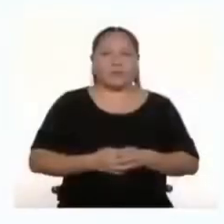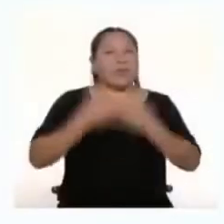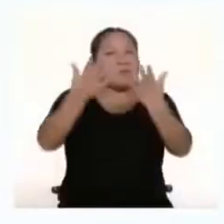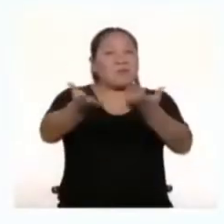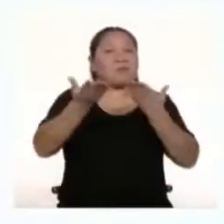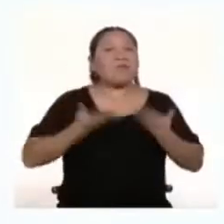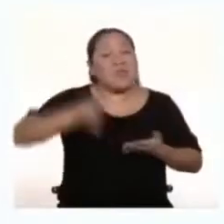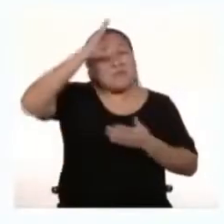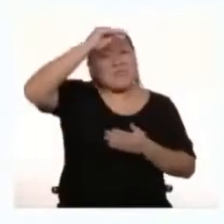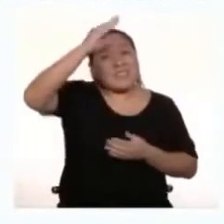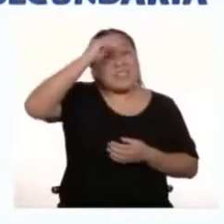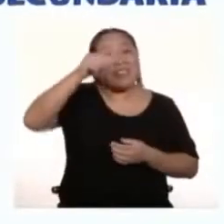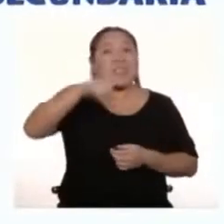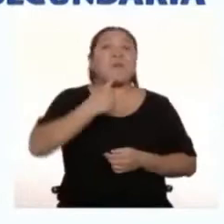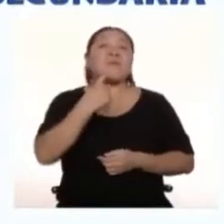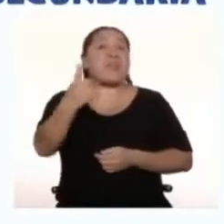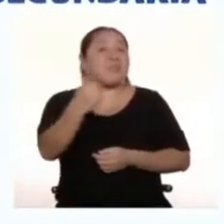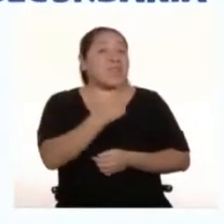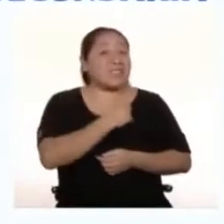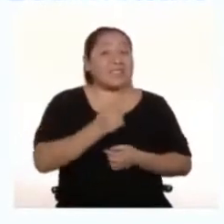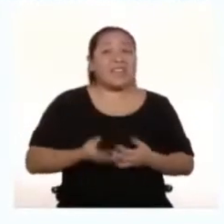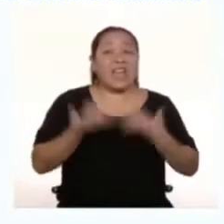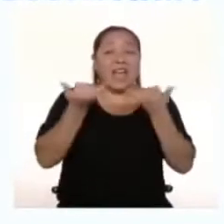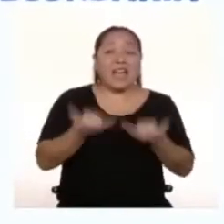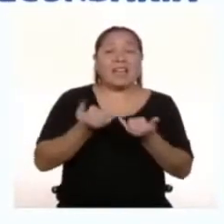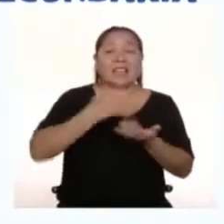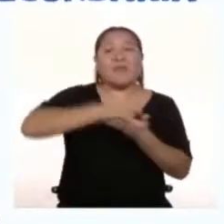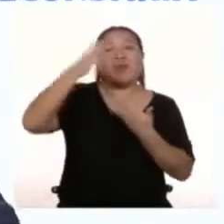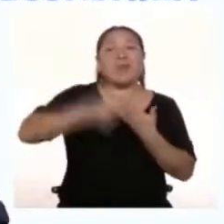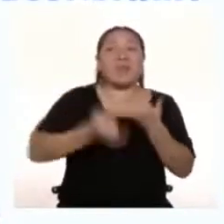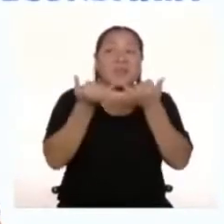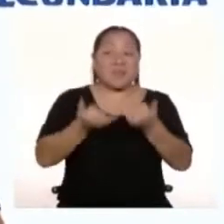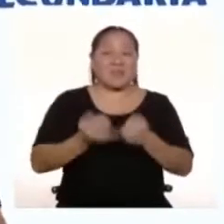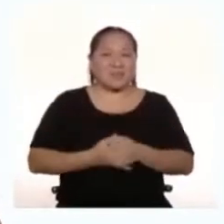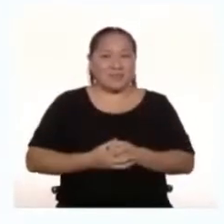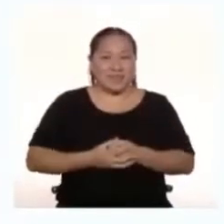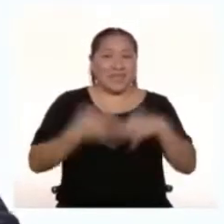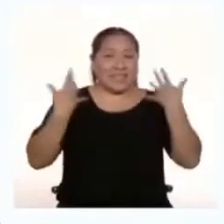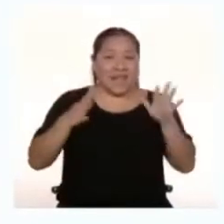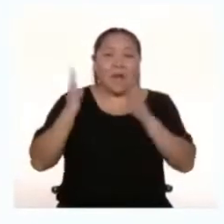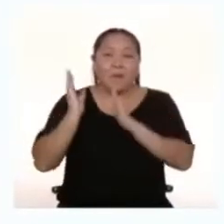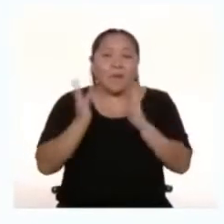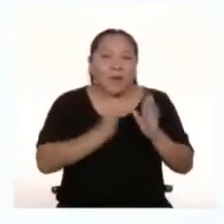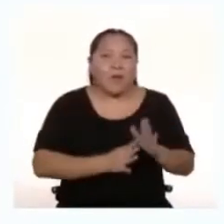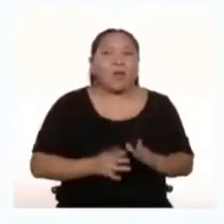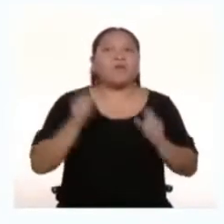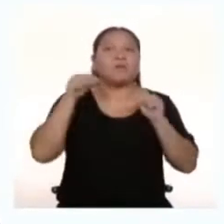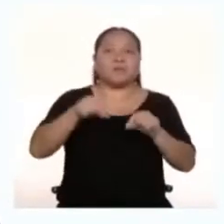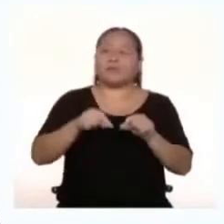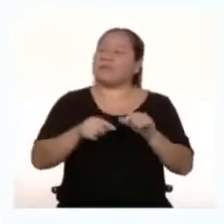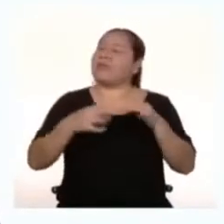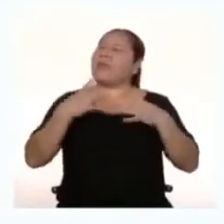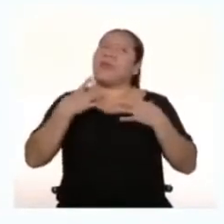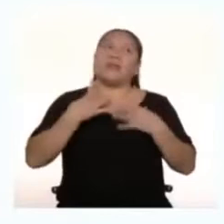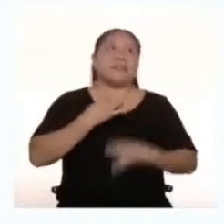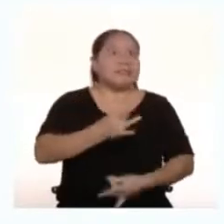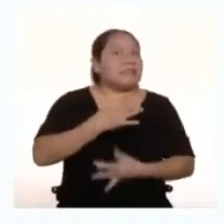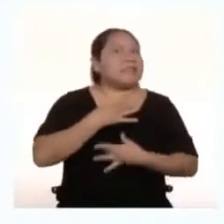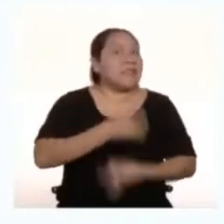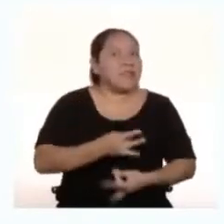Bienvenidos chicos y chicas de primero de secundaria a la sesión del día de hoy Les tenemos preparado algo muy interesante